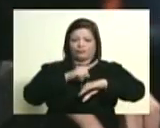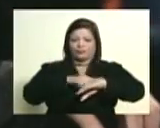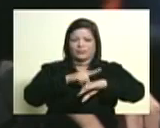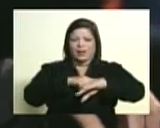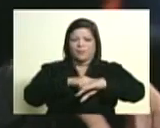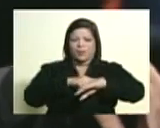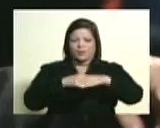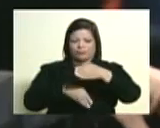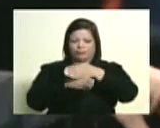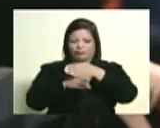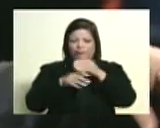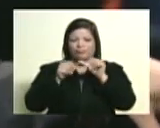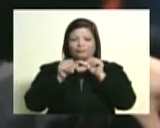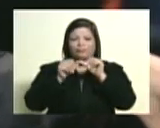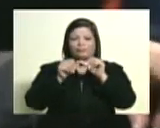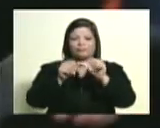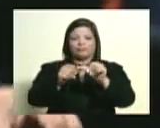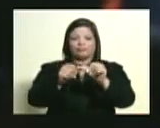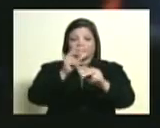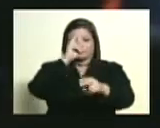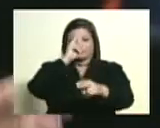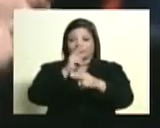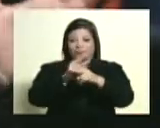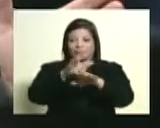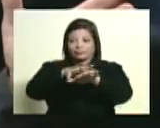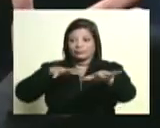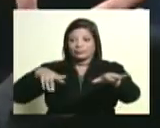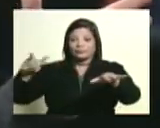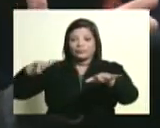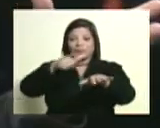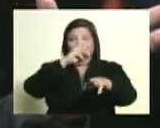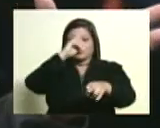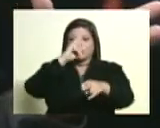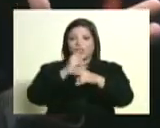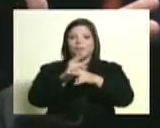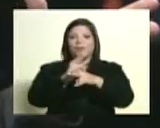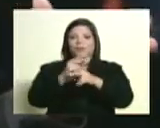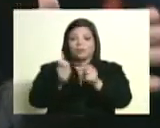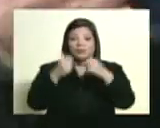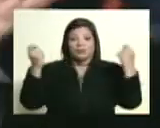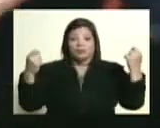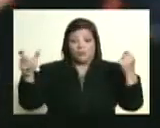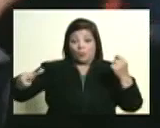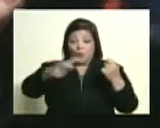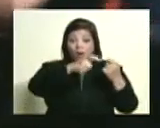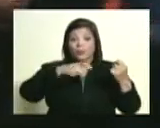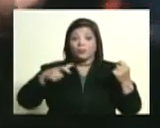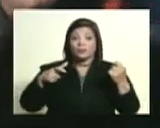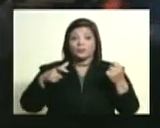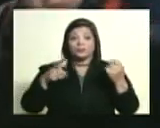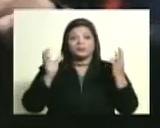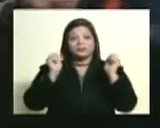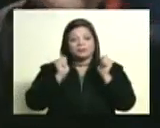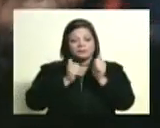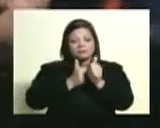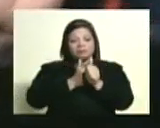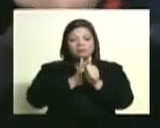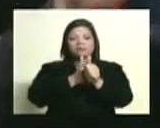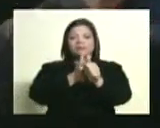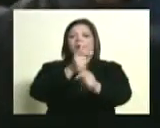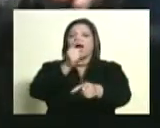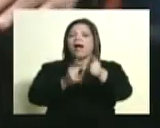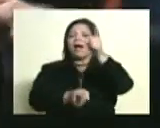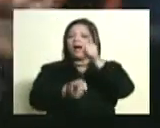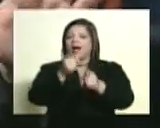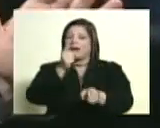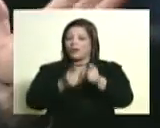de todo, que es la devoción popular por Bolívar, el culto popular. que van a ir acompañándose, que en algunos momentos